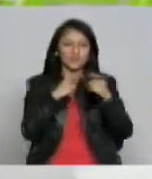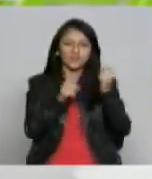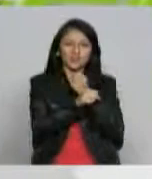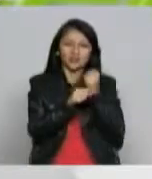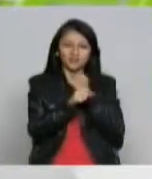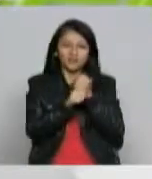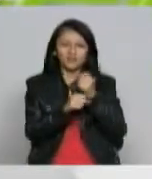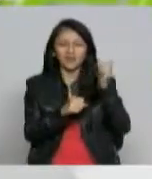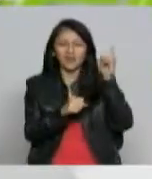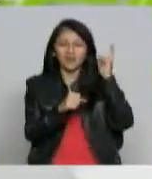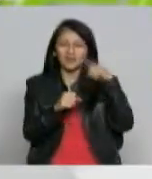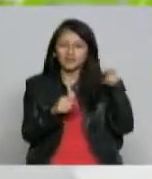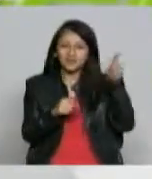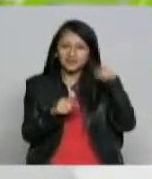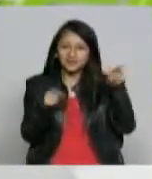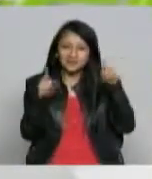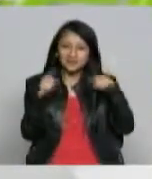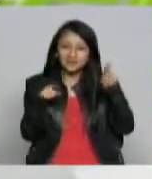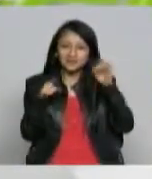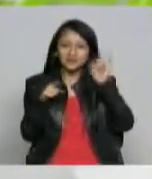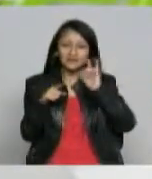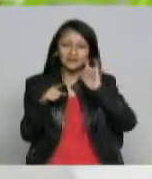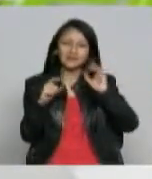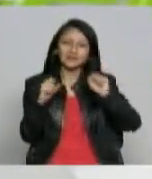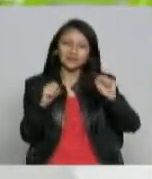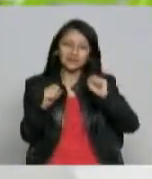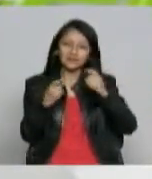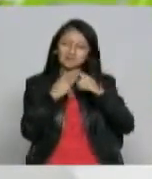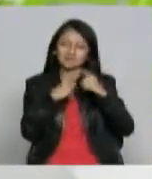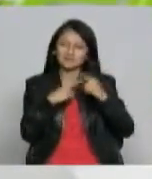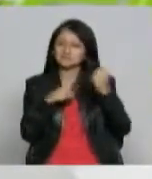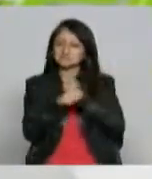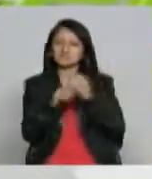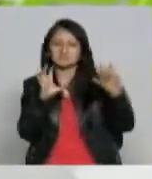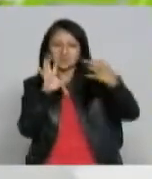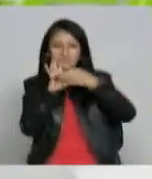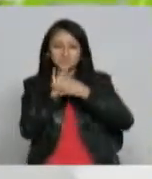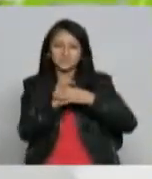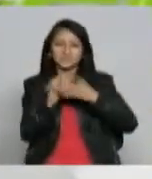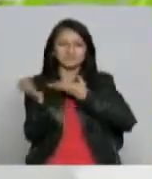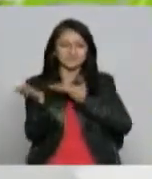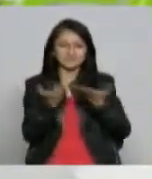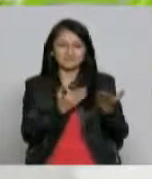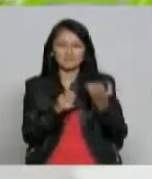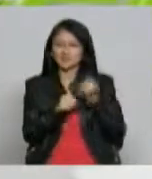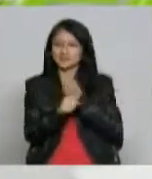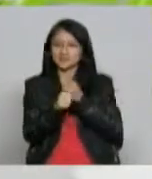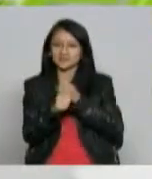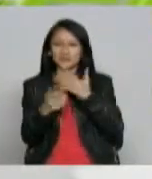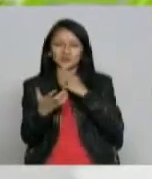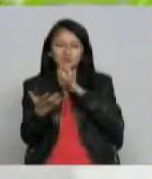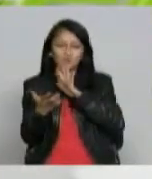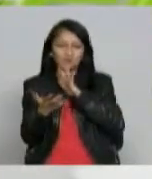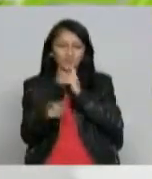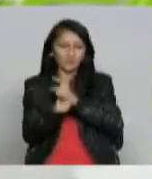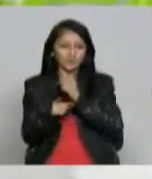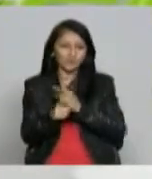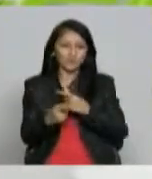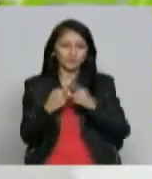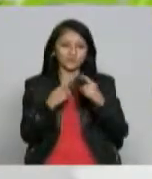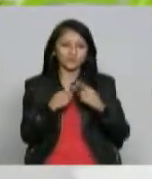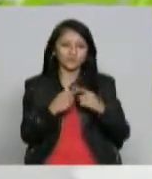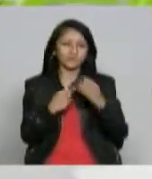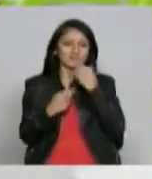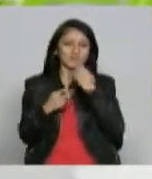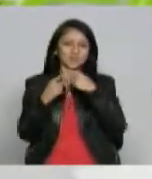la radio local de los municipios y de esta forma hacemos el contacto y les ofrecemos la apertura y los canales de puertas abiertas para que mediante